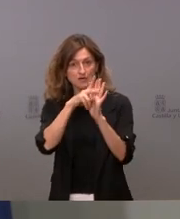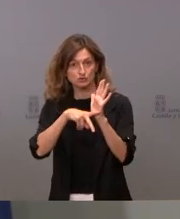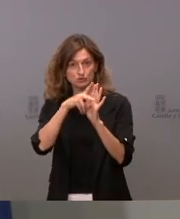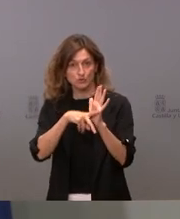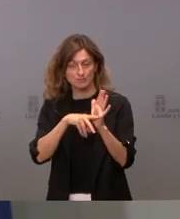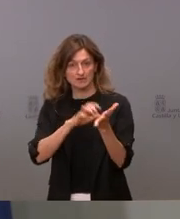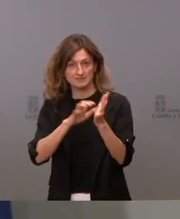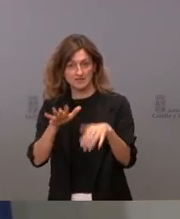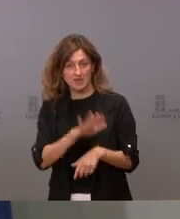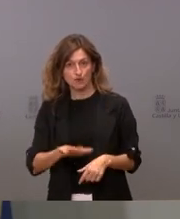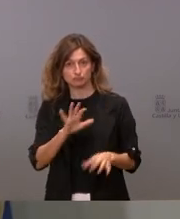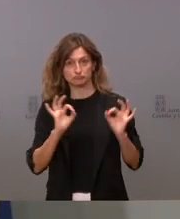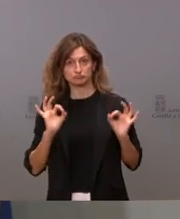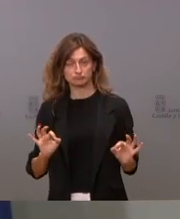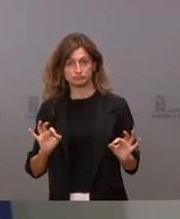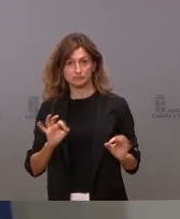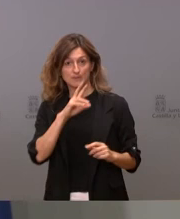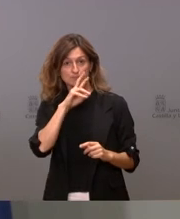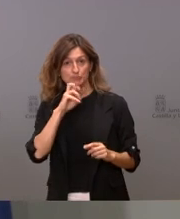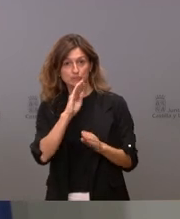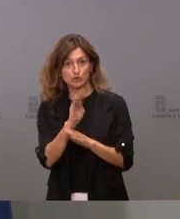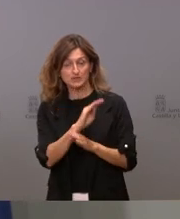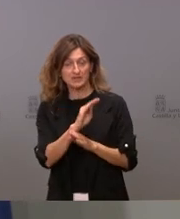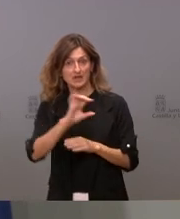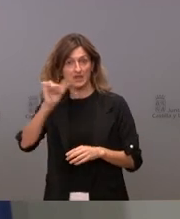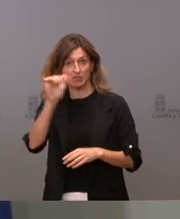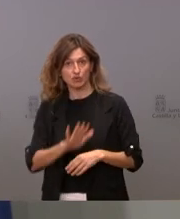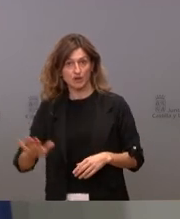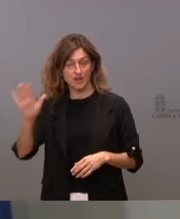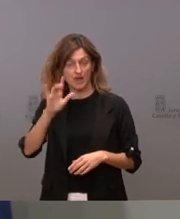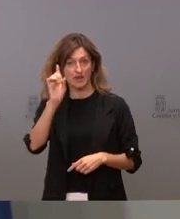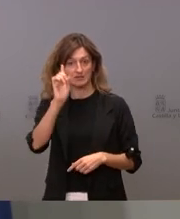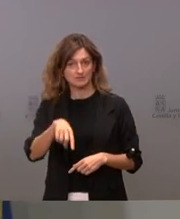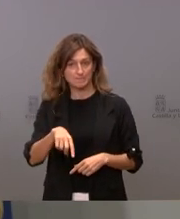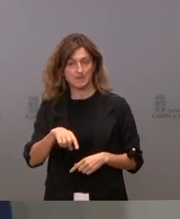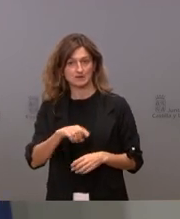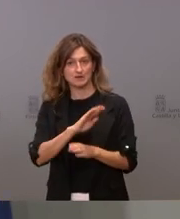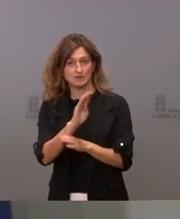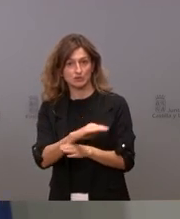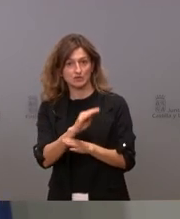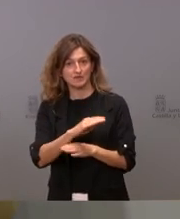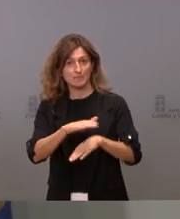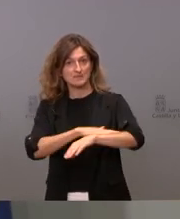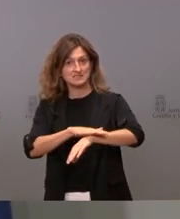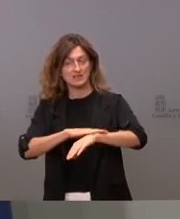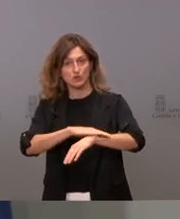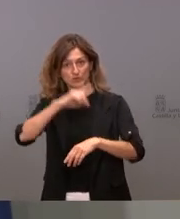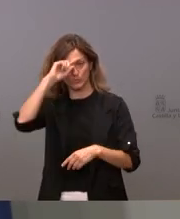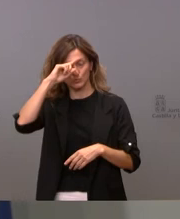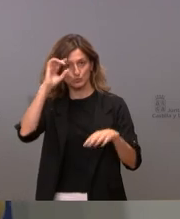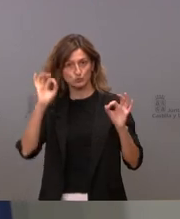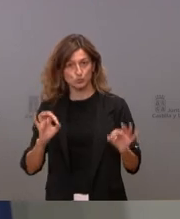en Castilla y León protegida por la norma a nivel nacional bajo el amparo también del Ministerio de Cultura y